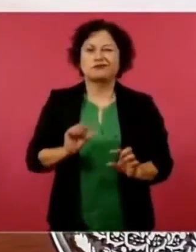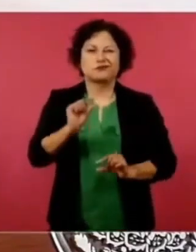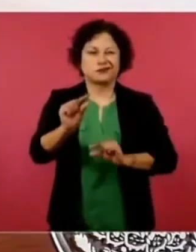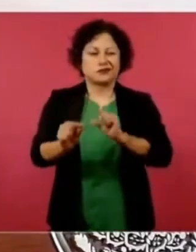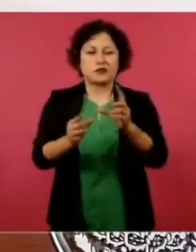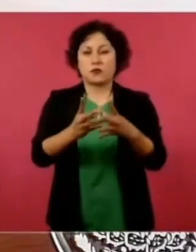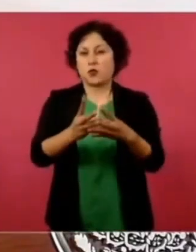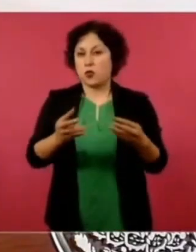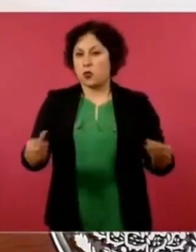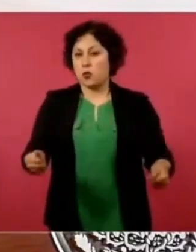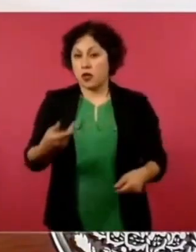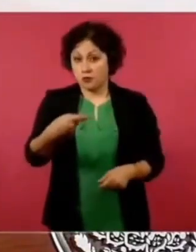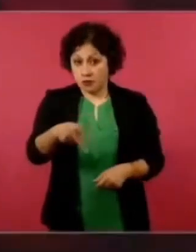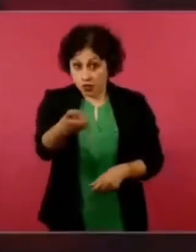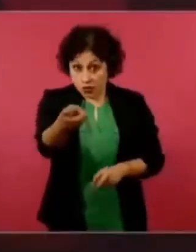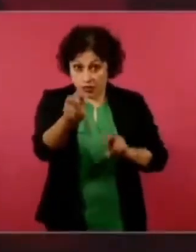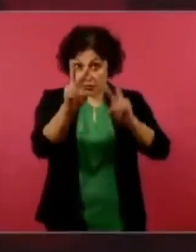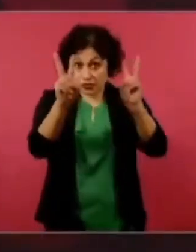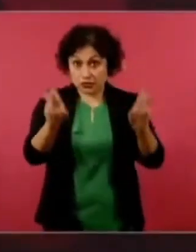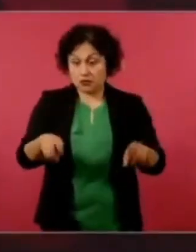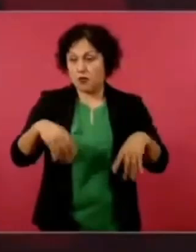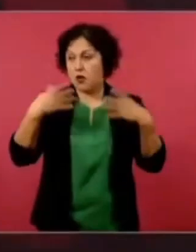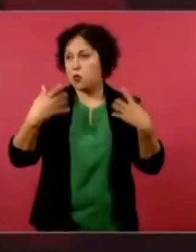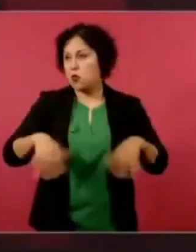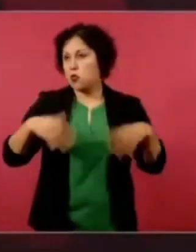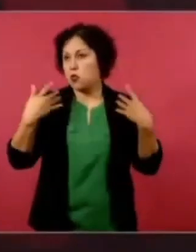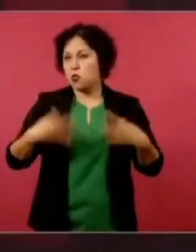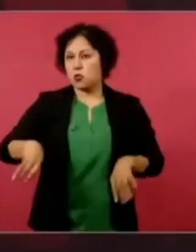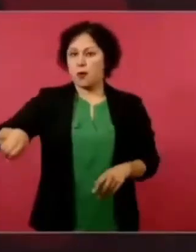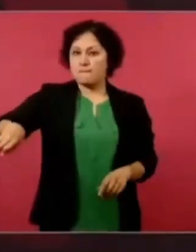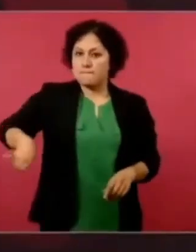es un buen debate. ¿Sabes qué me ha ayudado a mí?